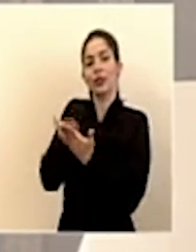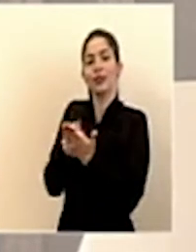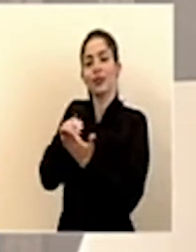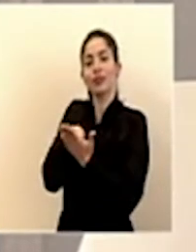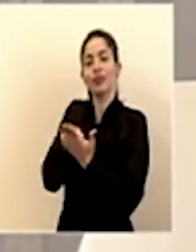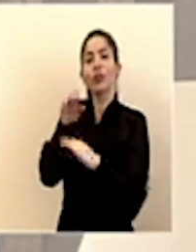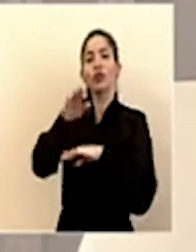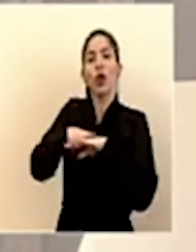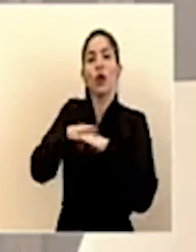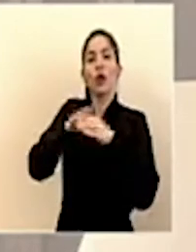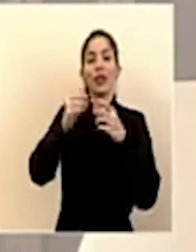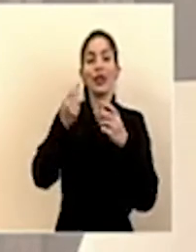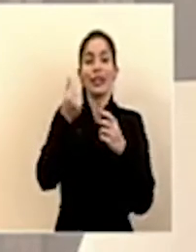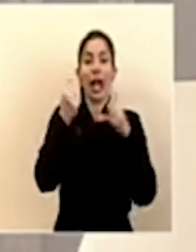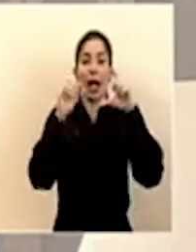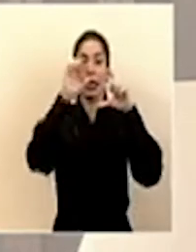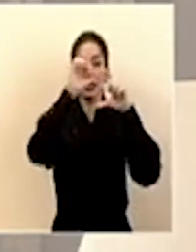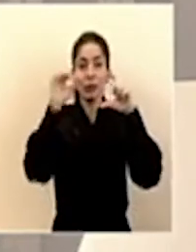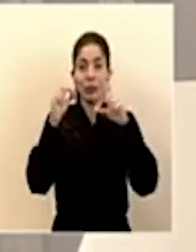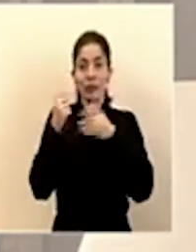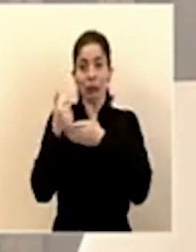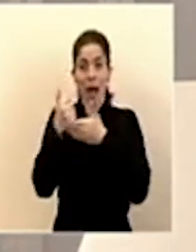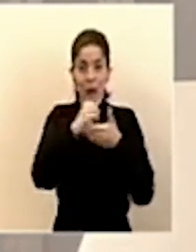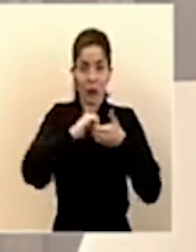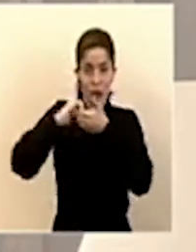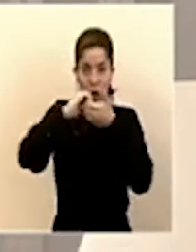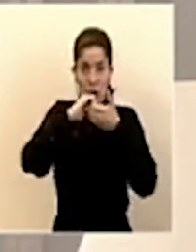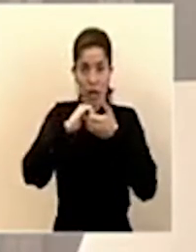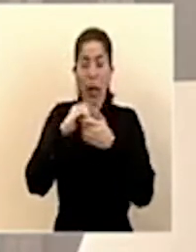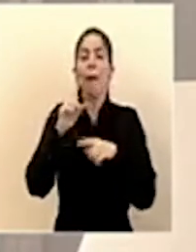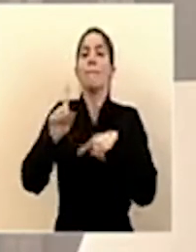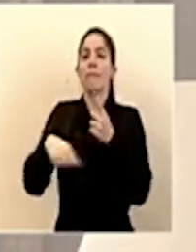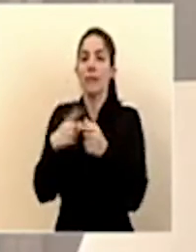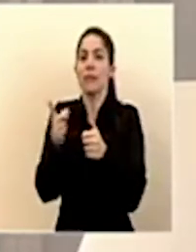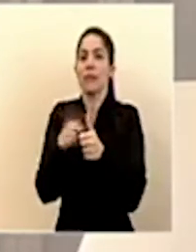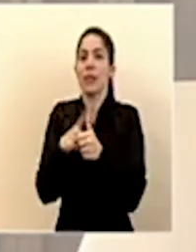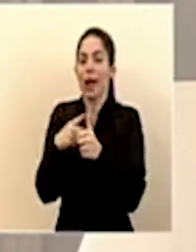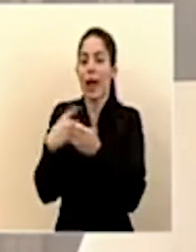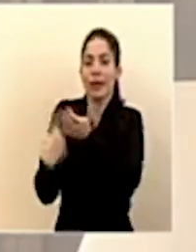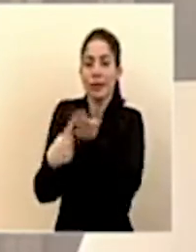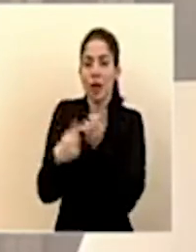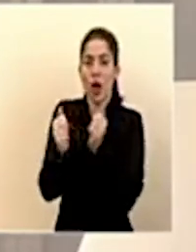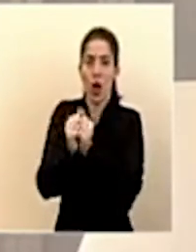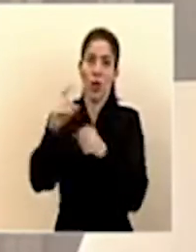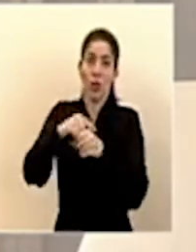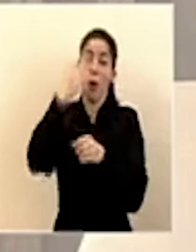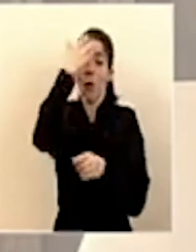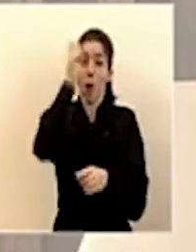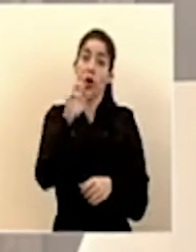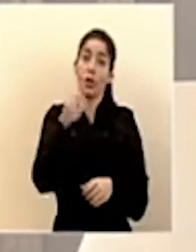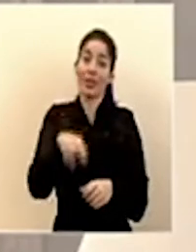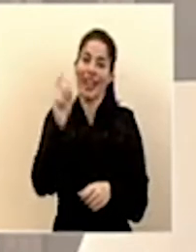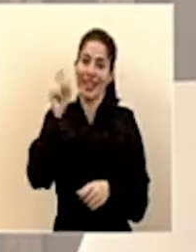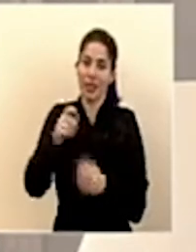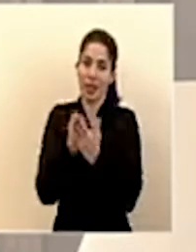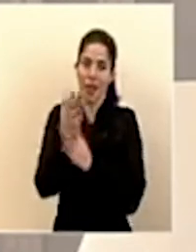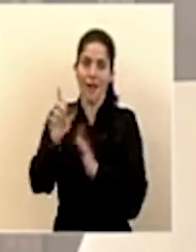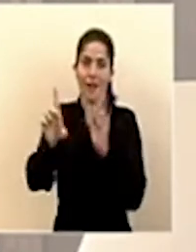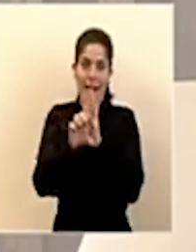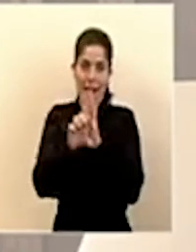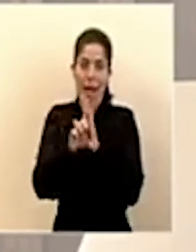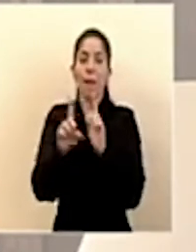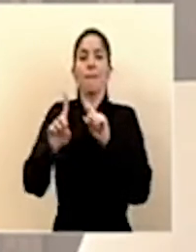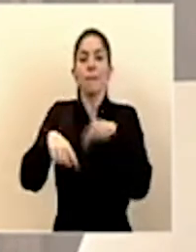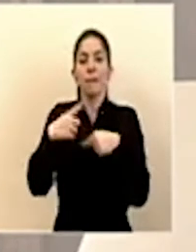contribución solidaria se conversará con los diputados y diputadas porque eso en Costa Rica se hace vía ley de la república se